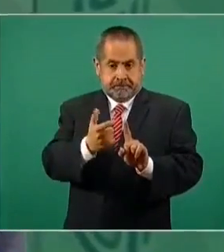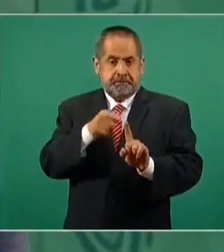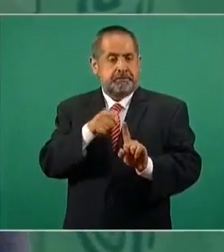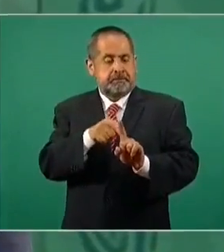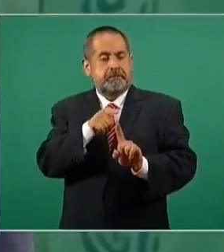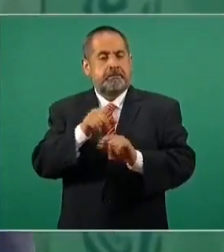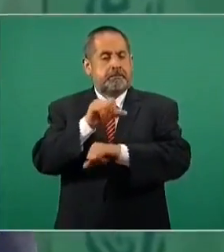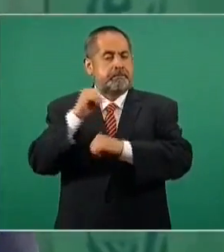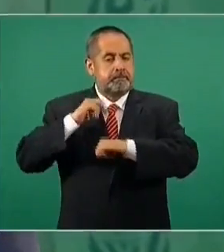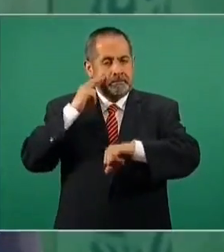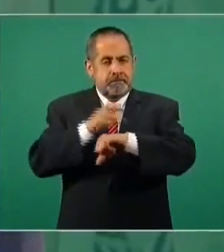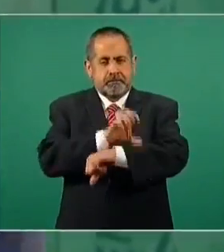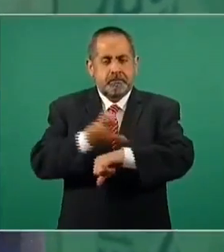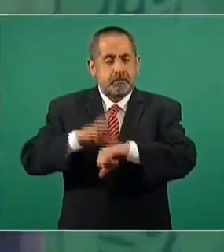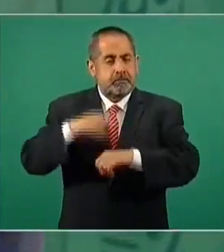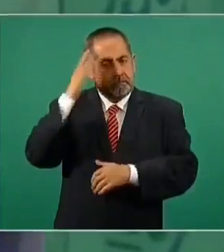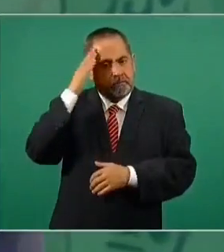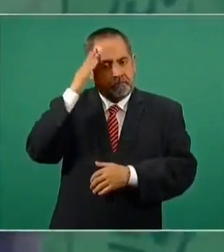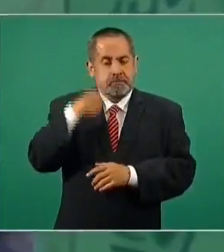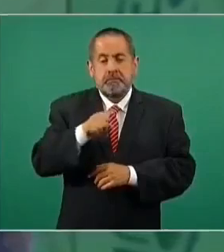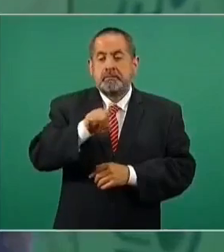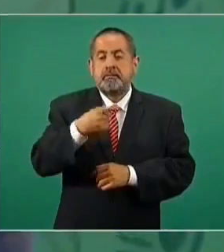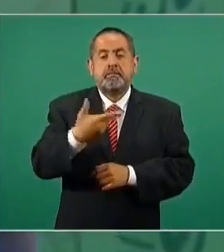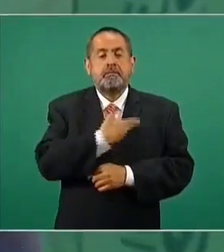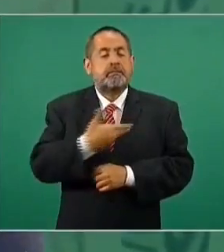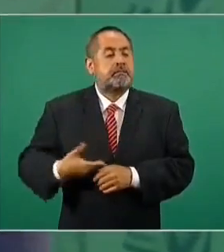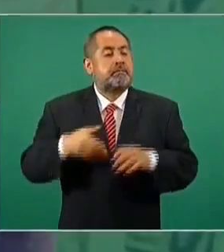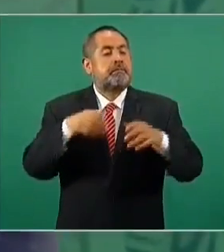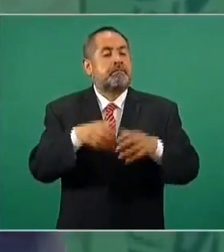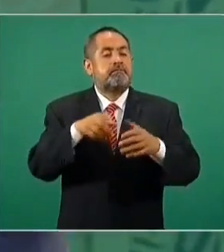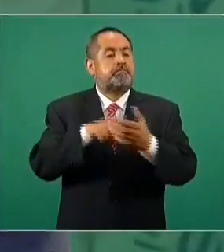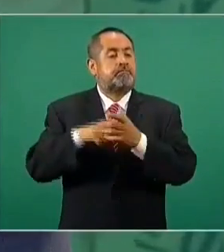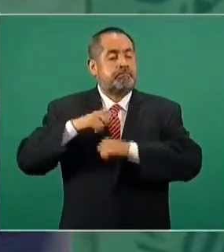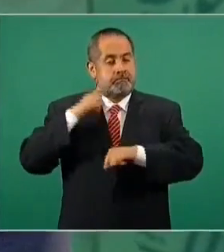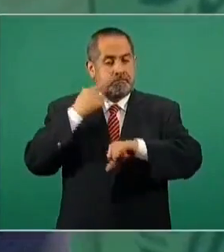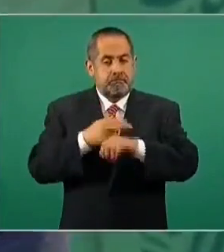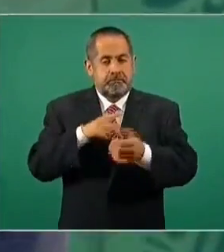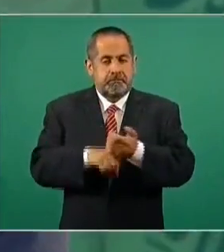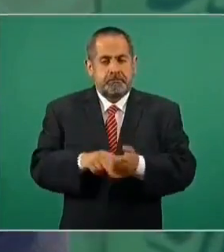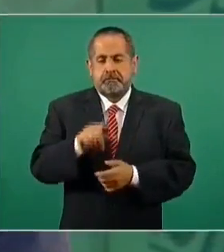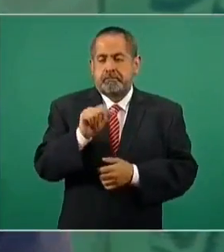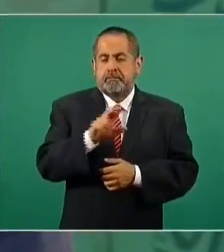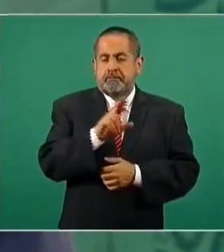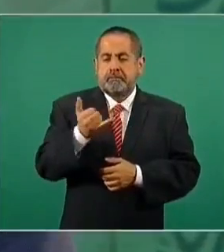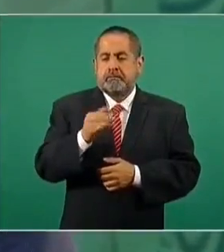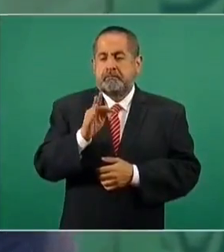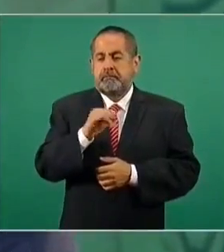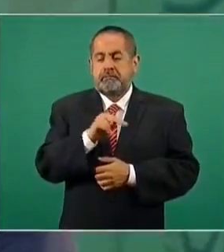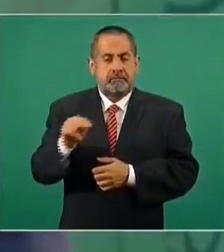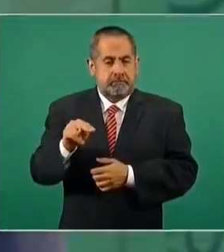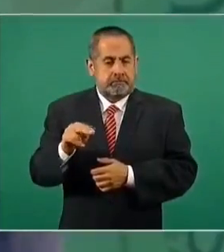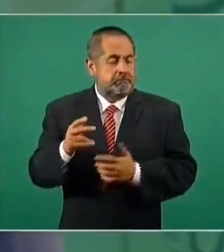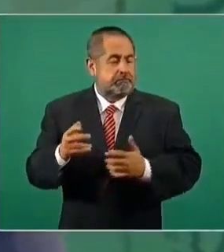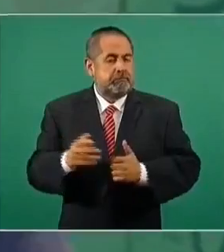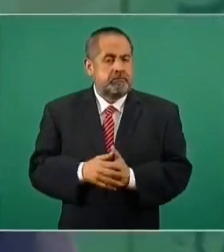es el presidente de ese fondo, Larry Finn, a